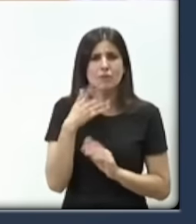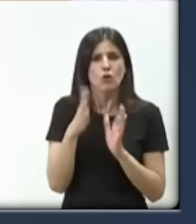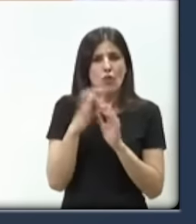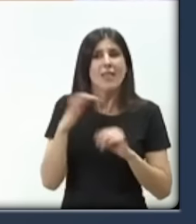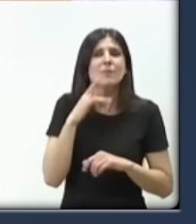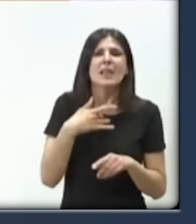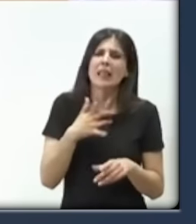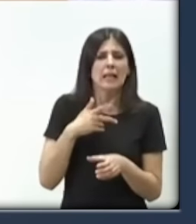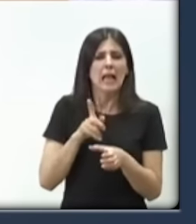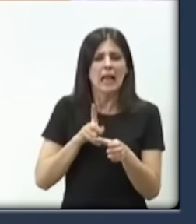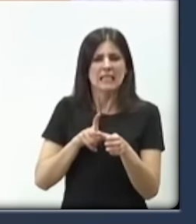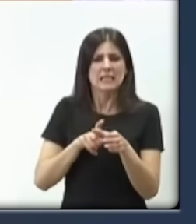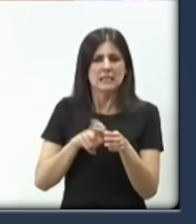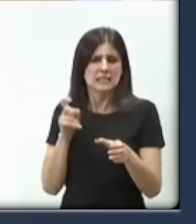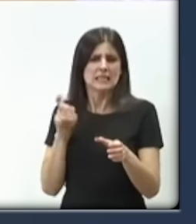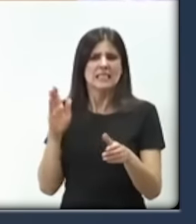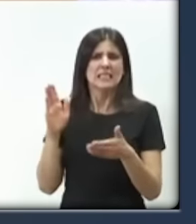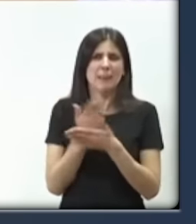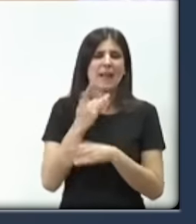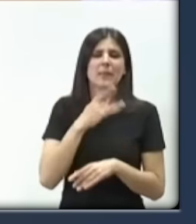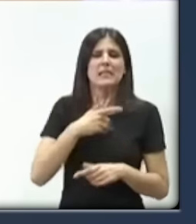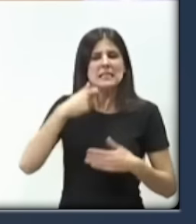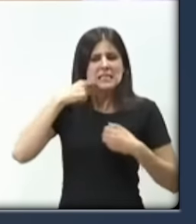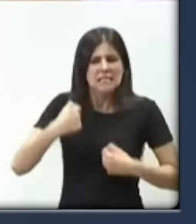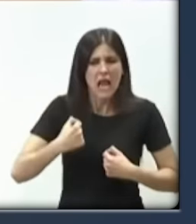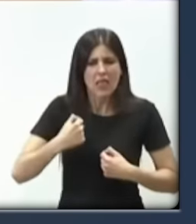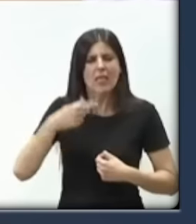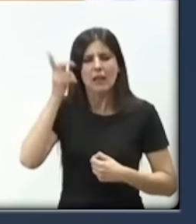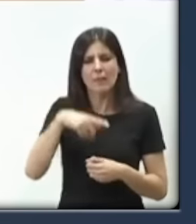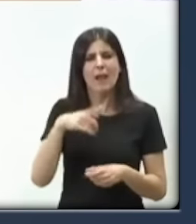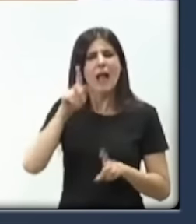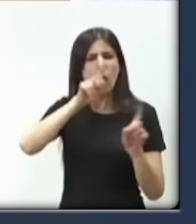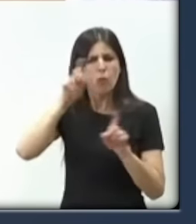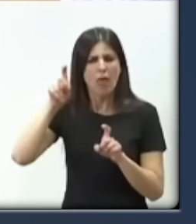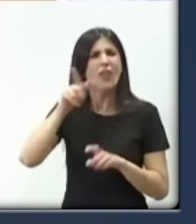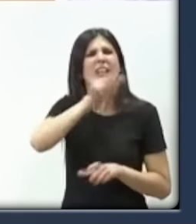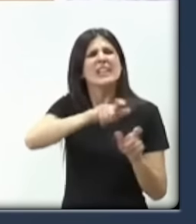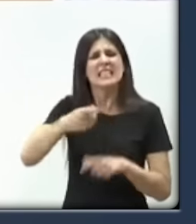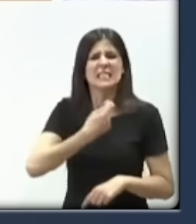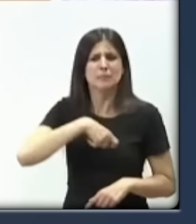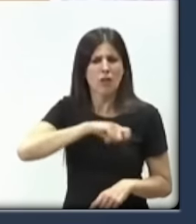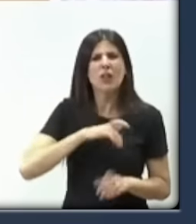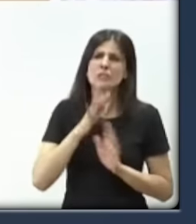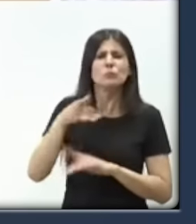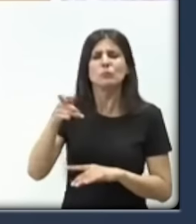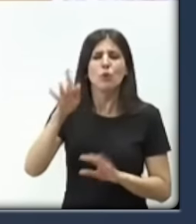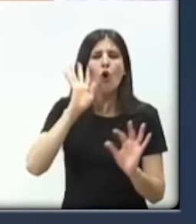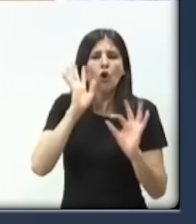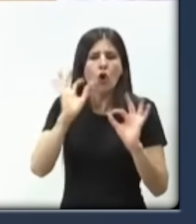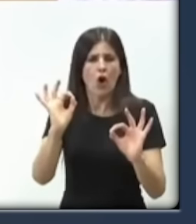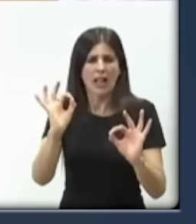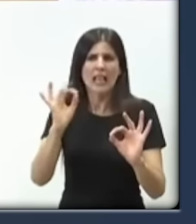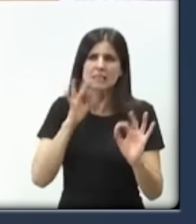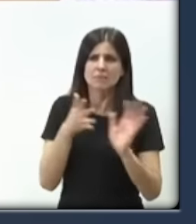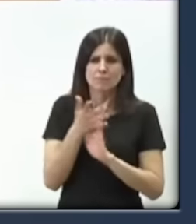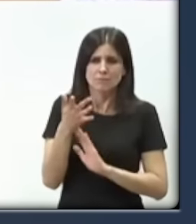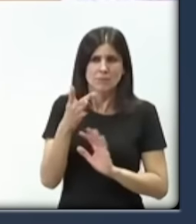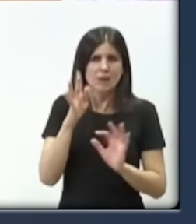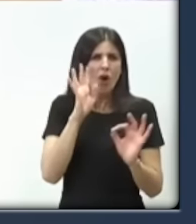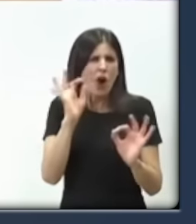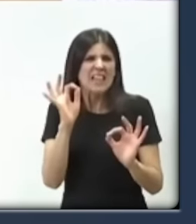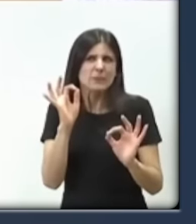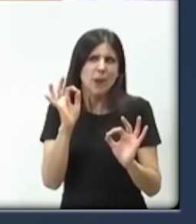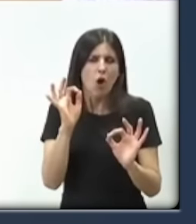contra la educación y la sanidad de todos los españoles. Y sí, ustedes son muy coherentes con los incumplimientos.